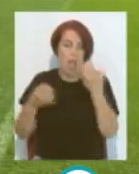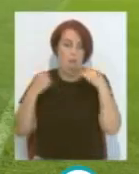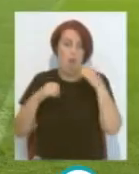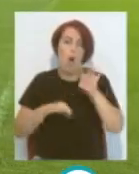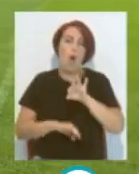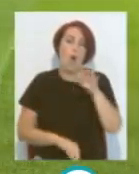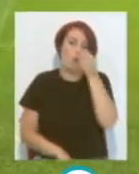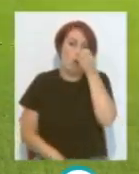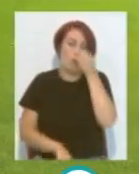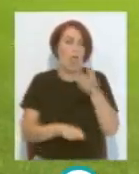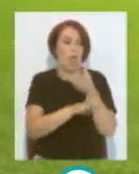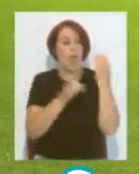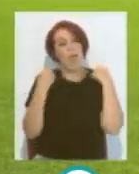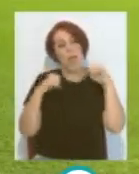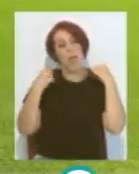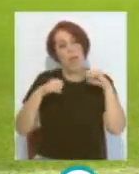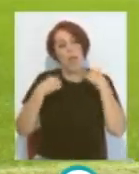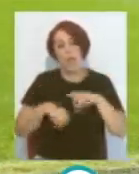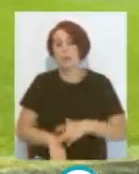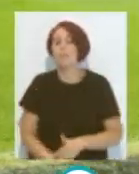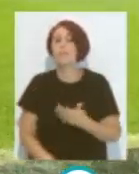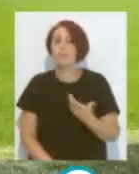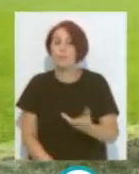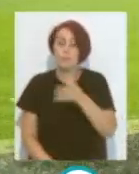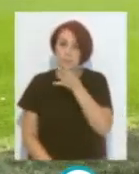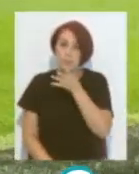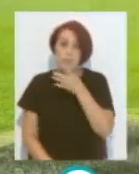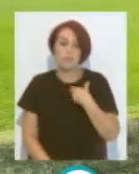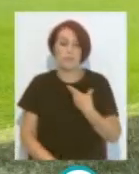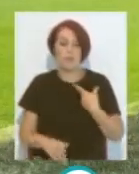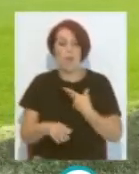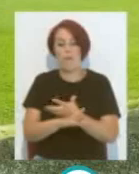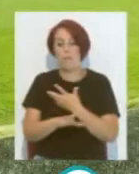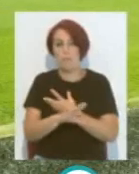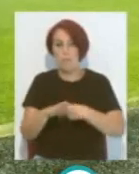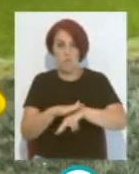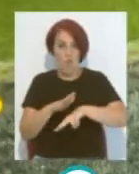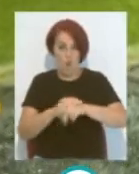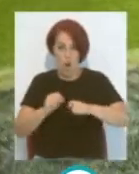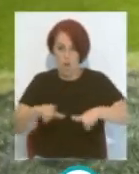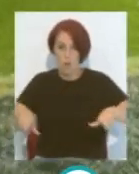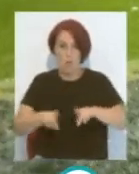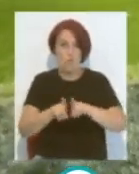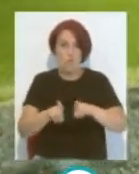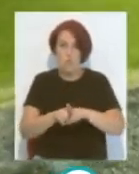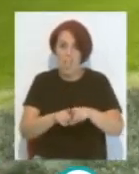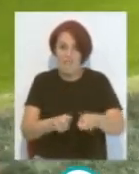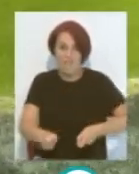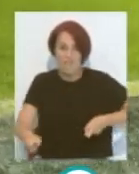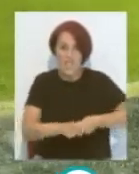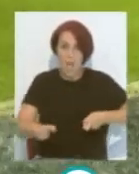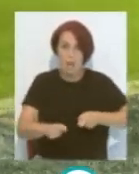Y claro, ahora el campo de fútbol Es una auténtica mesa de billar Entonces,